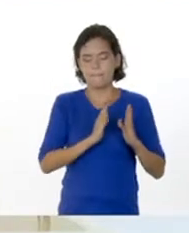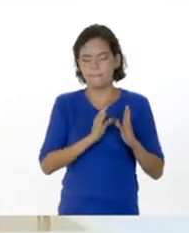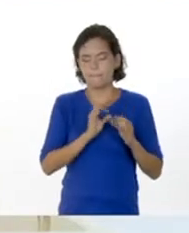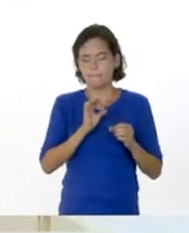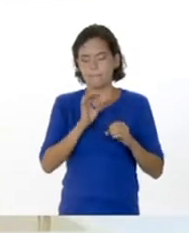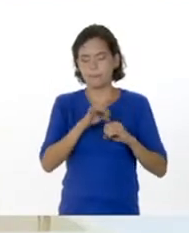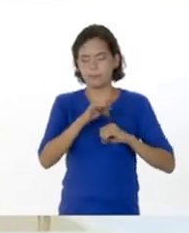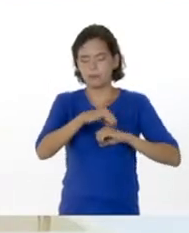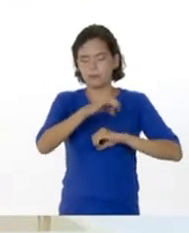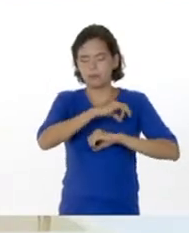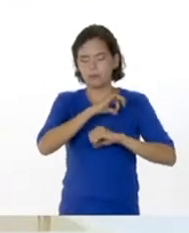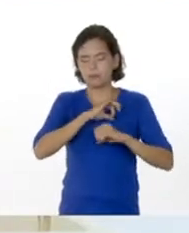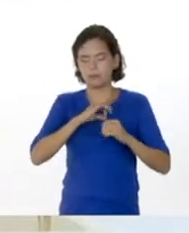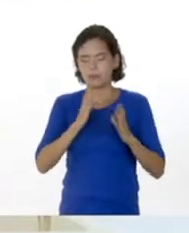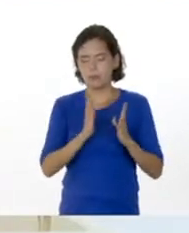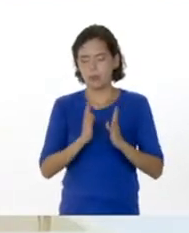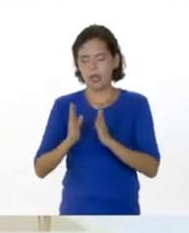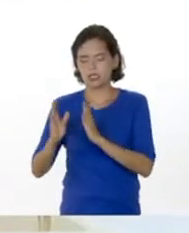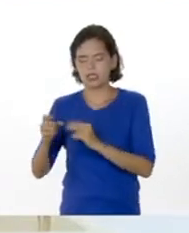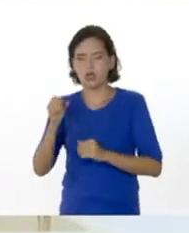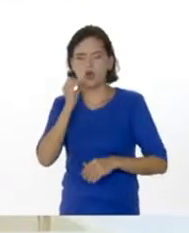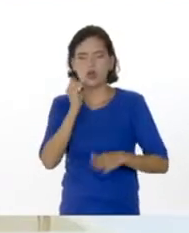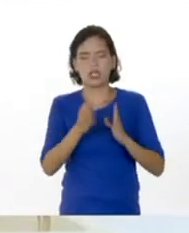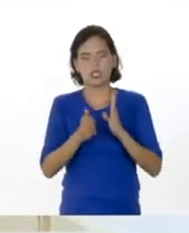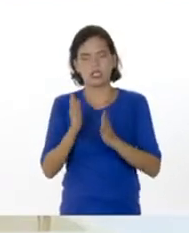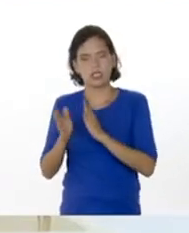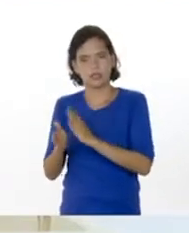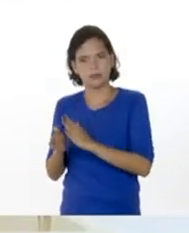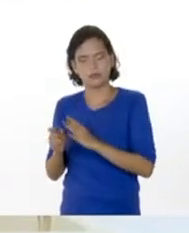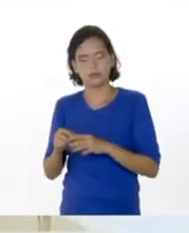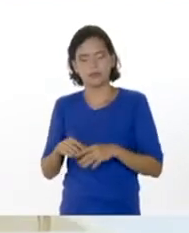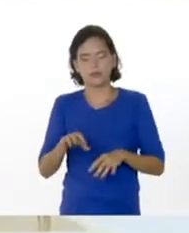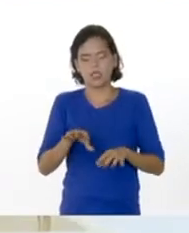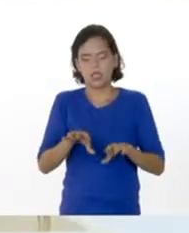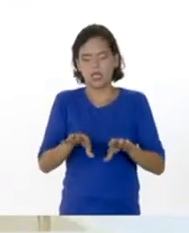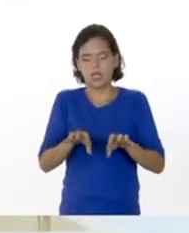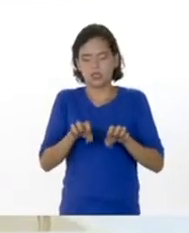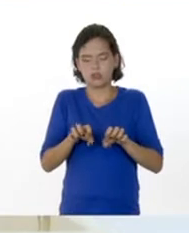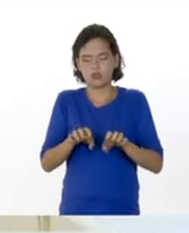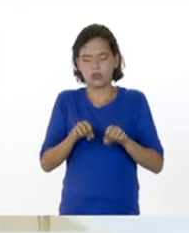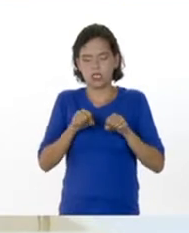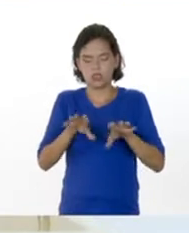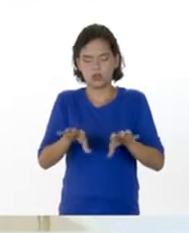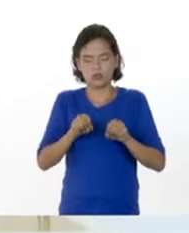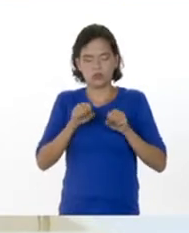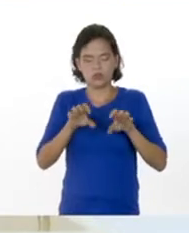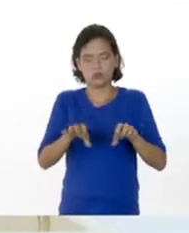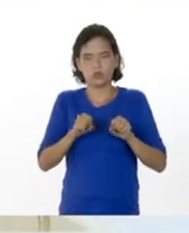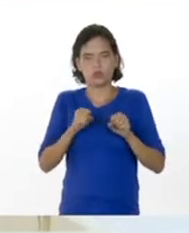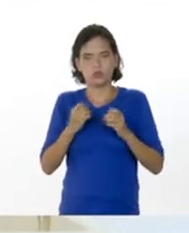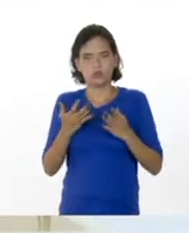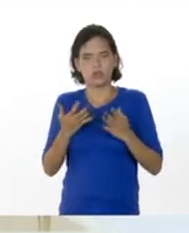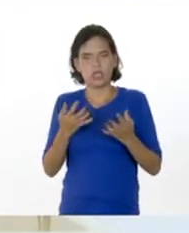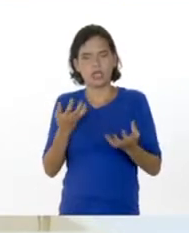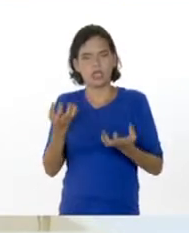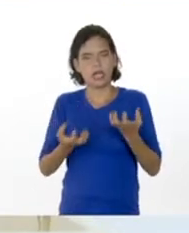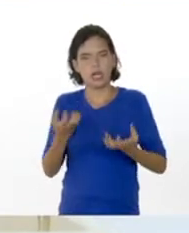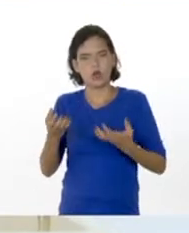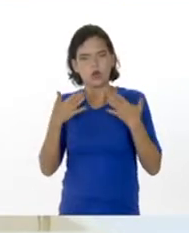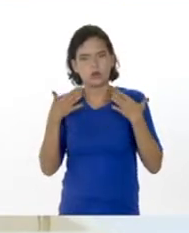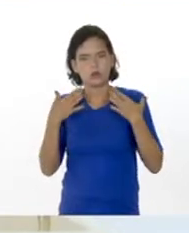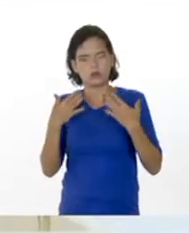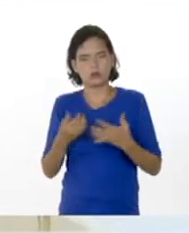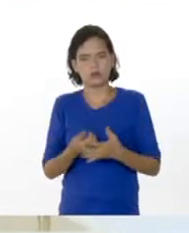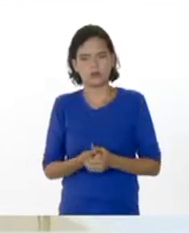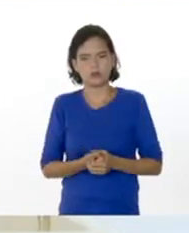organizadas y en la medida que éste va asumiendo, incrementando calor, absorbiendo